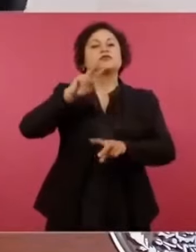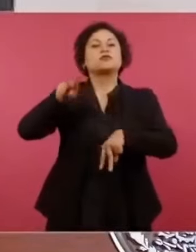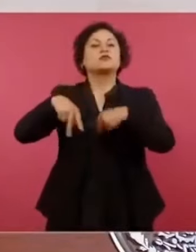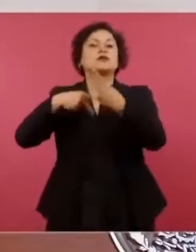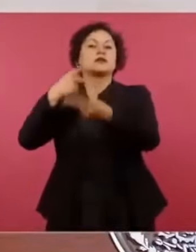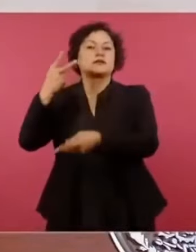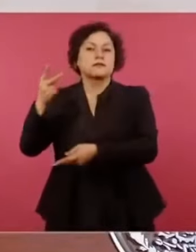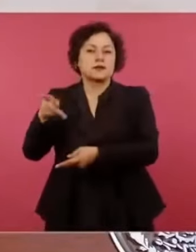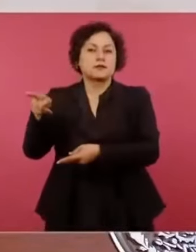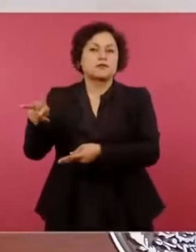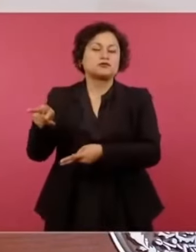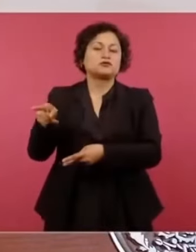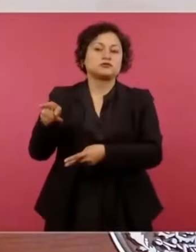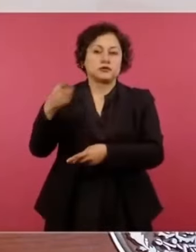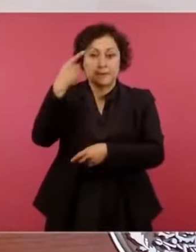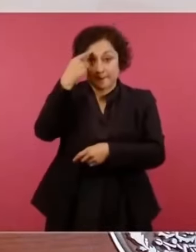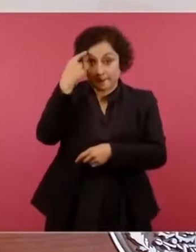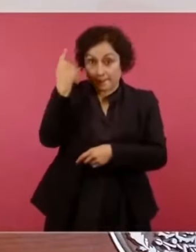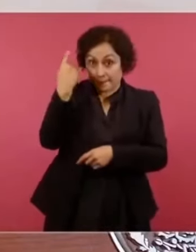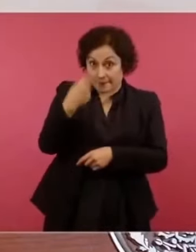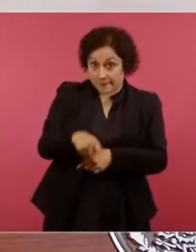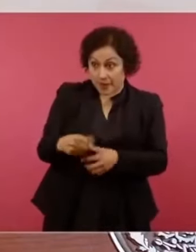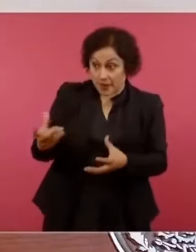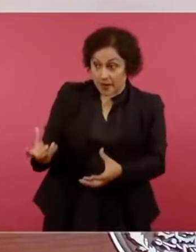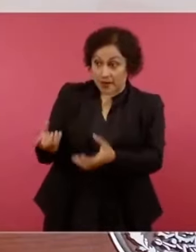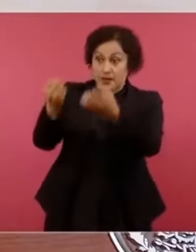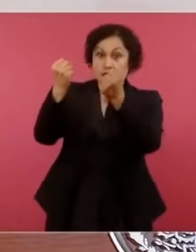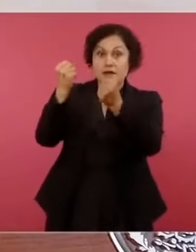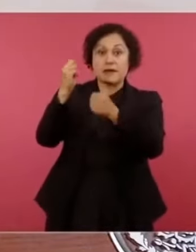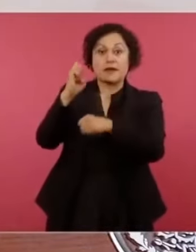salvarle la vida a Evo,